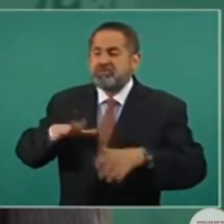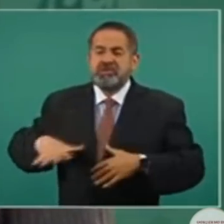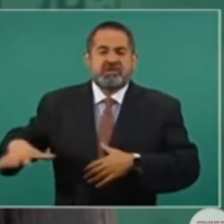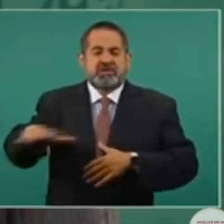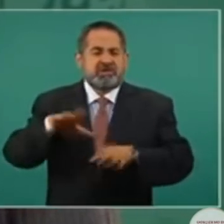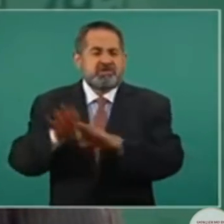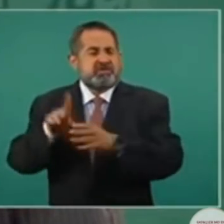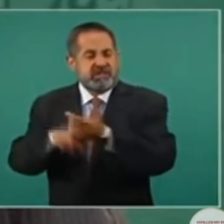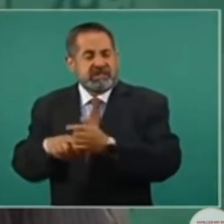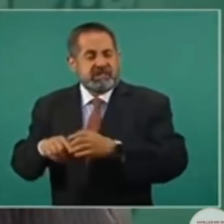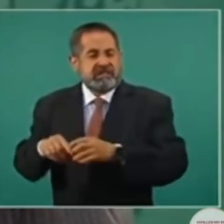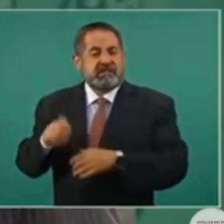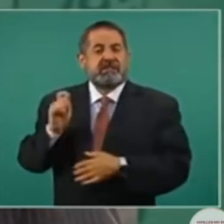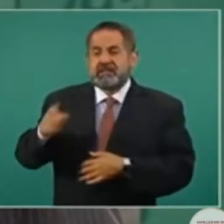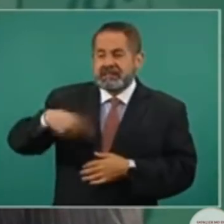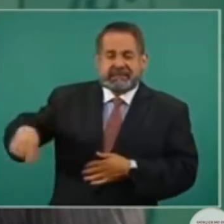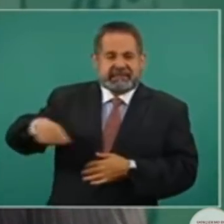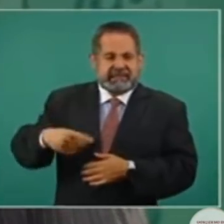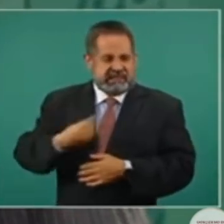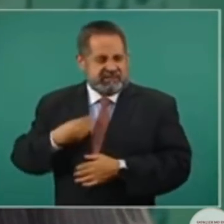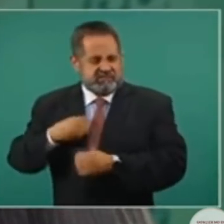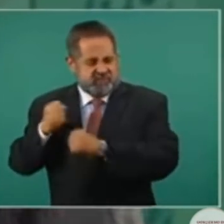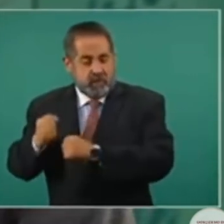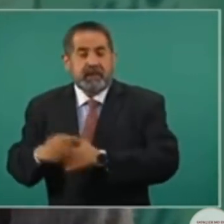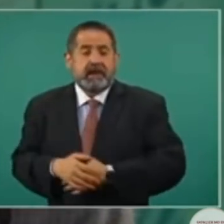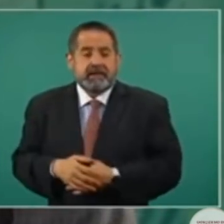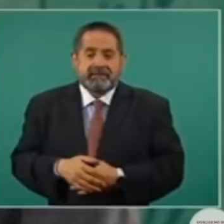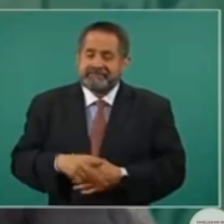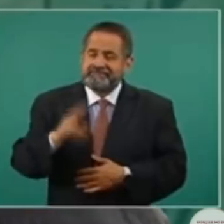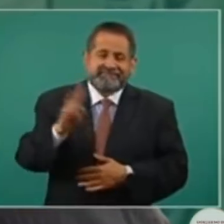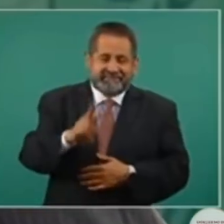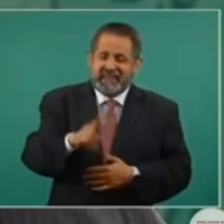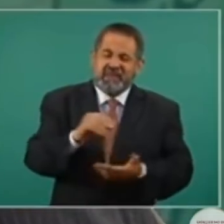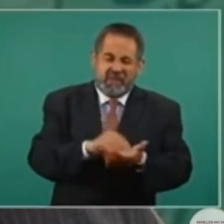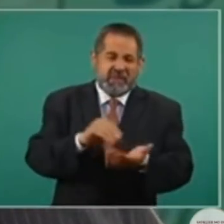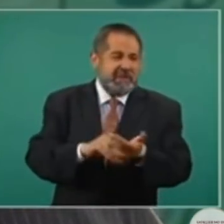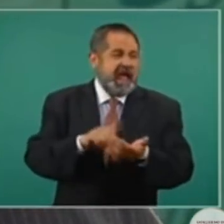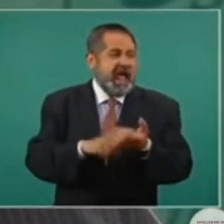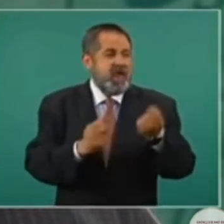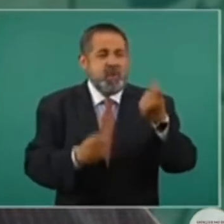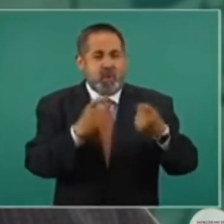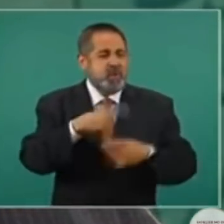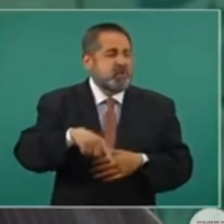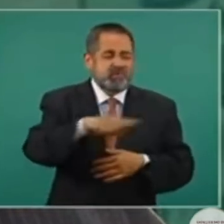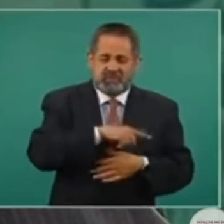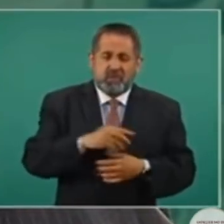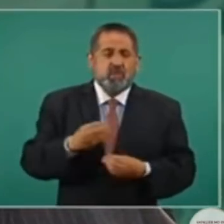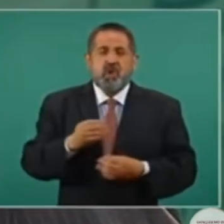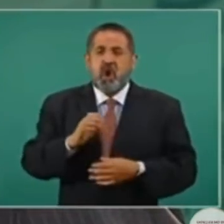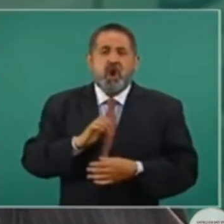desgraciadamente, nuestro país padece todavía de mucho racismo.